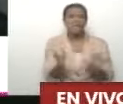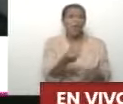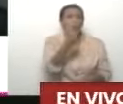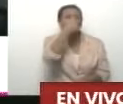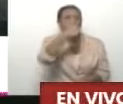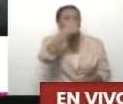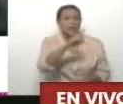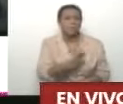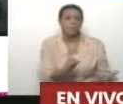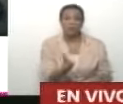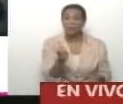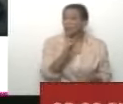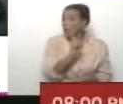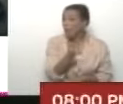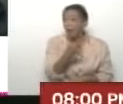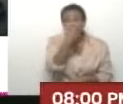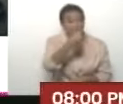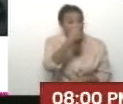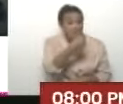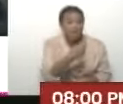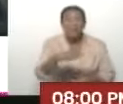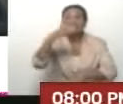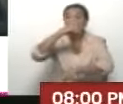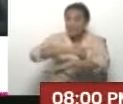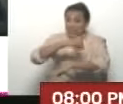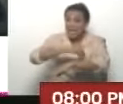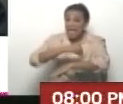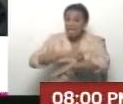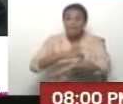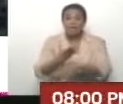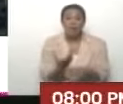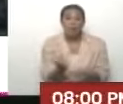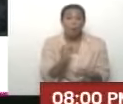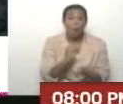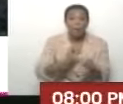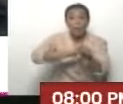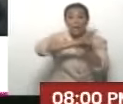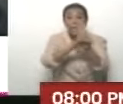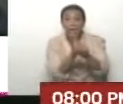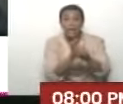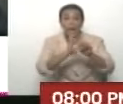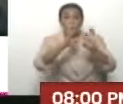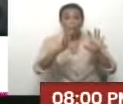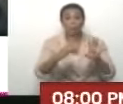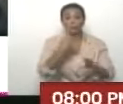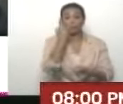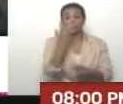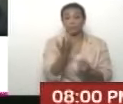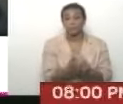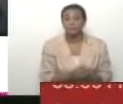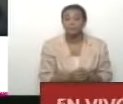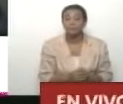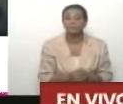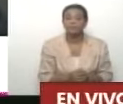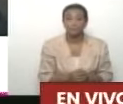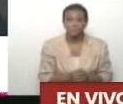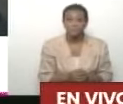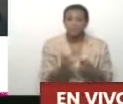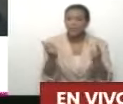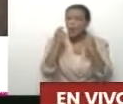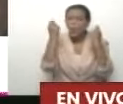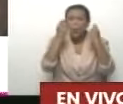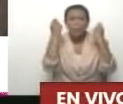es una gripe que está dando, y no es una gripe que está dando, puede ser dengue, puede ser COVID, puede ser influenza. ¿Y cómo va todas las jornadas de